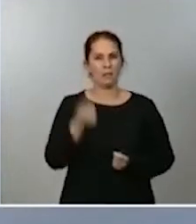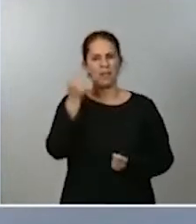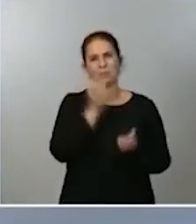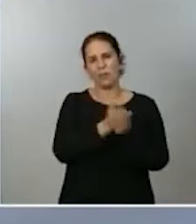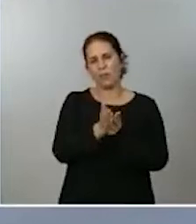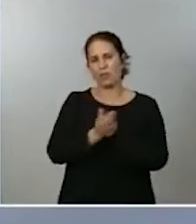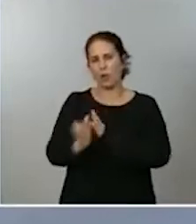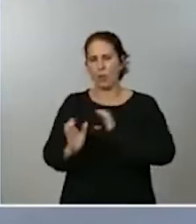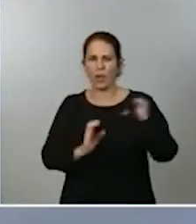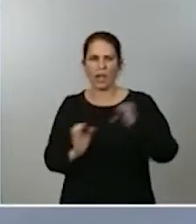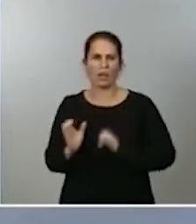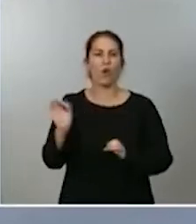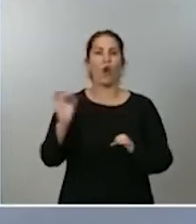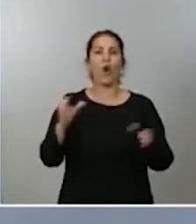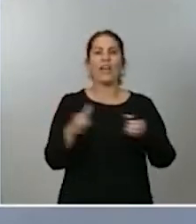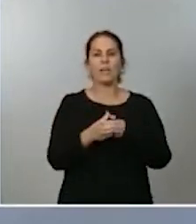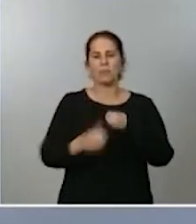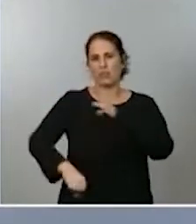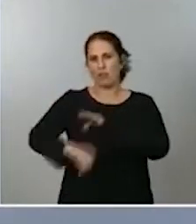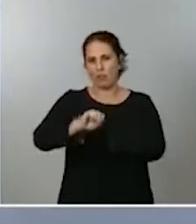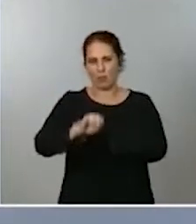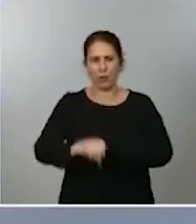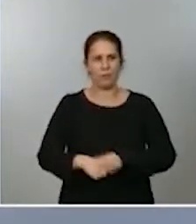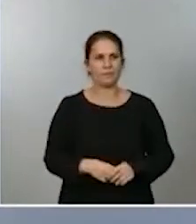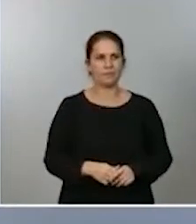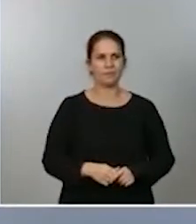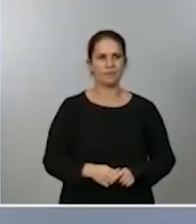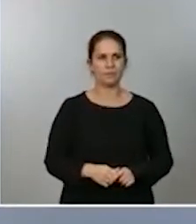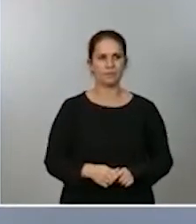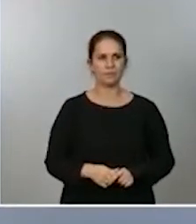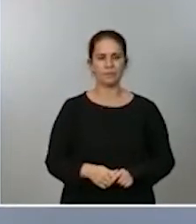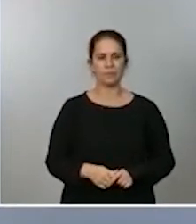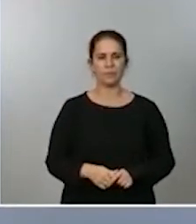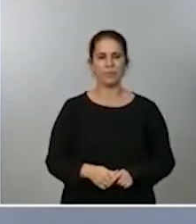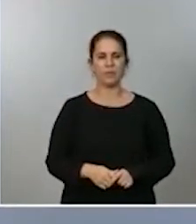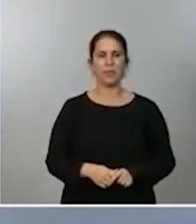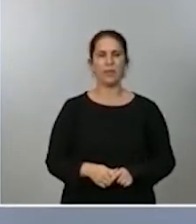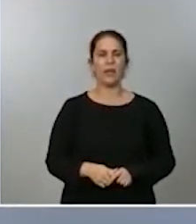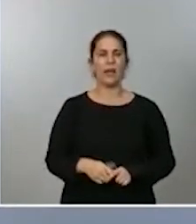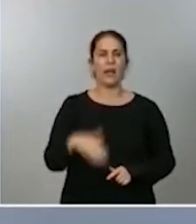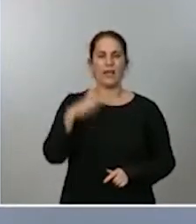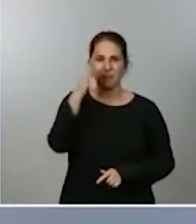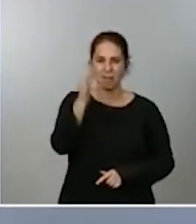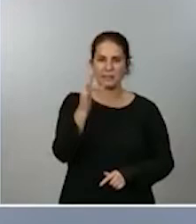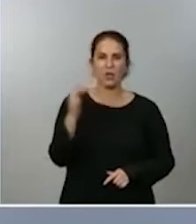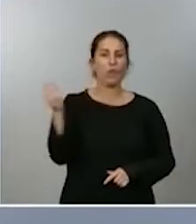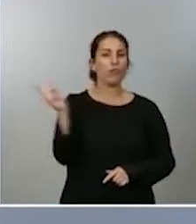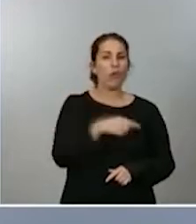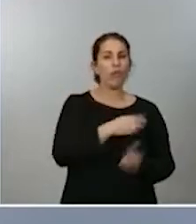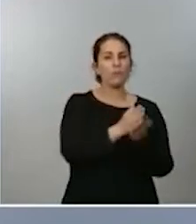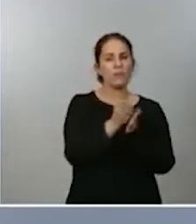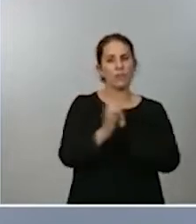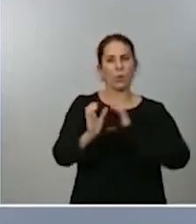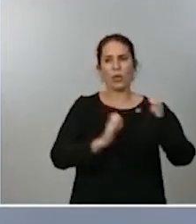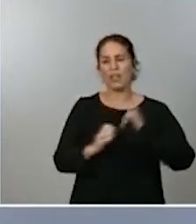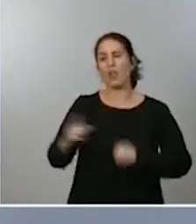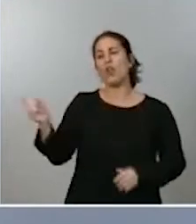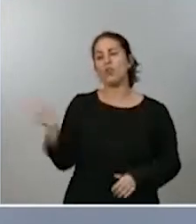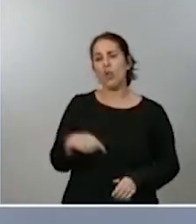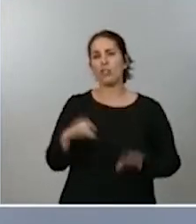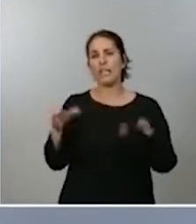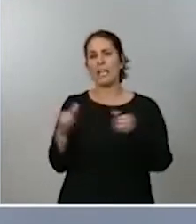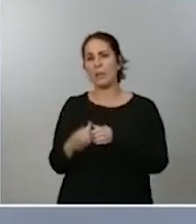o equipos de fútbol y tienen por lo tanto un año, porque además no todos los medios de comunicación ni todos los equipos de fútbol tienen la misma